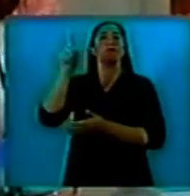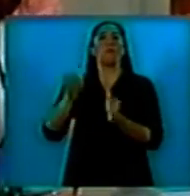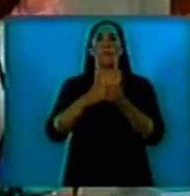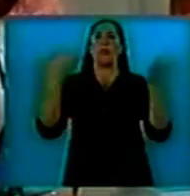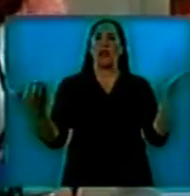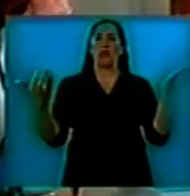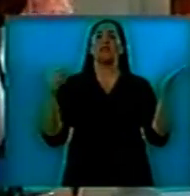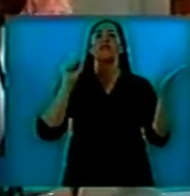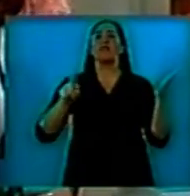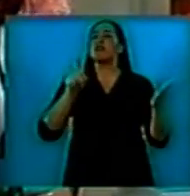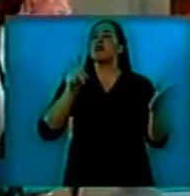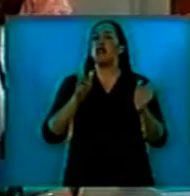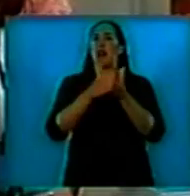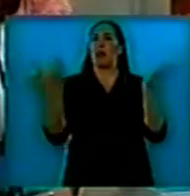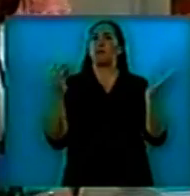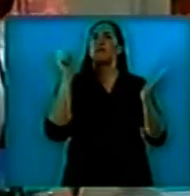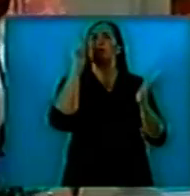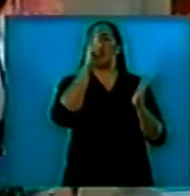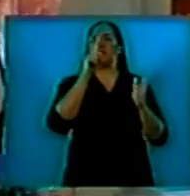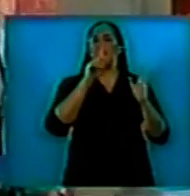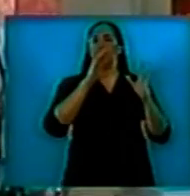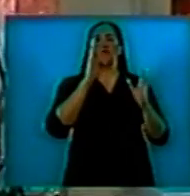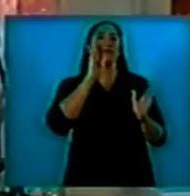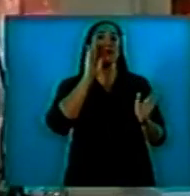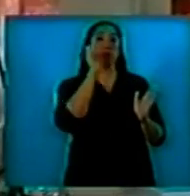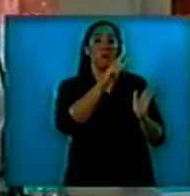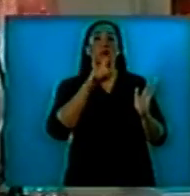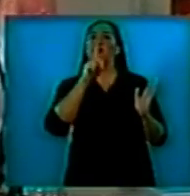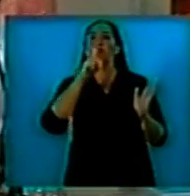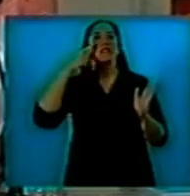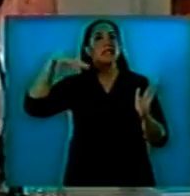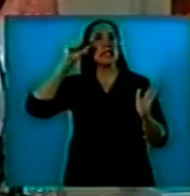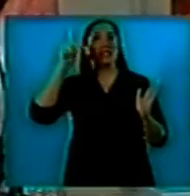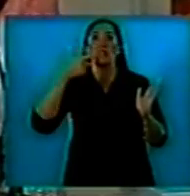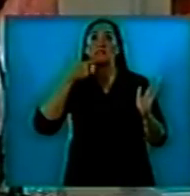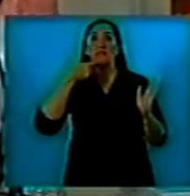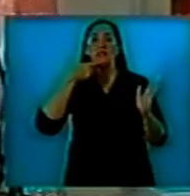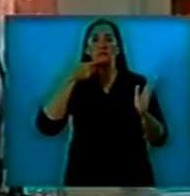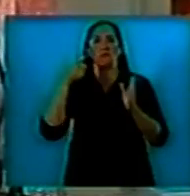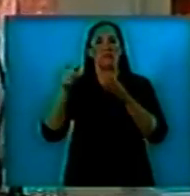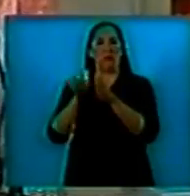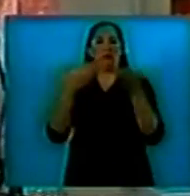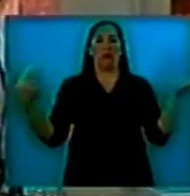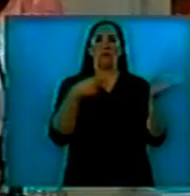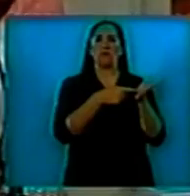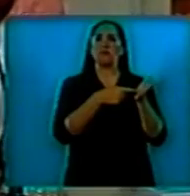Financial Times, este periodista decía, lo lograron,